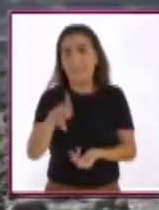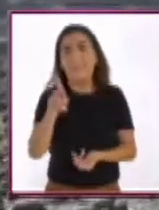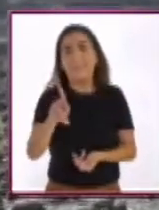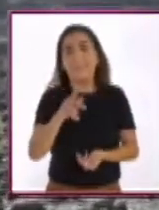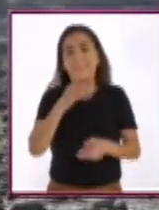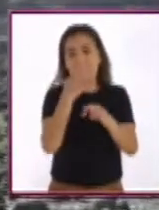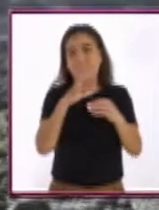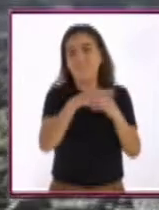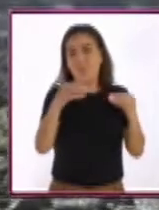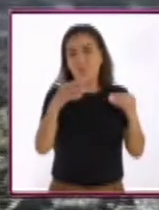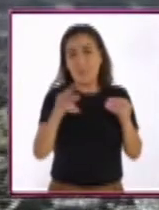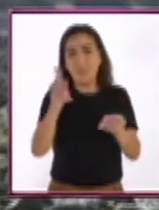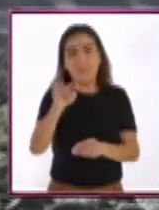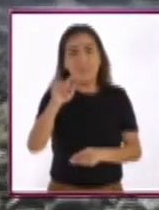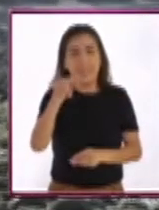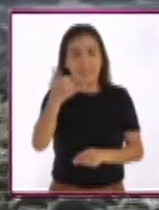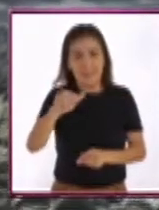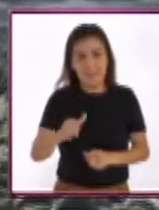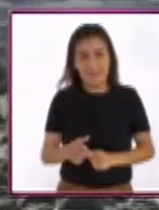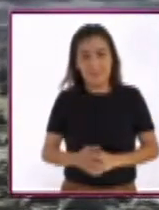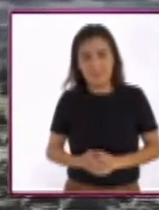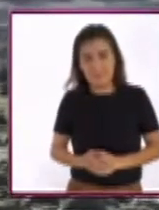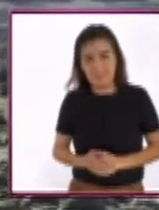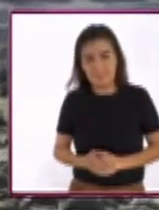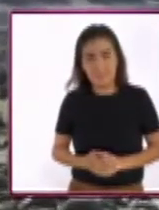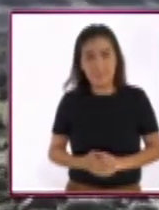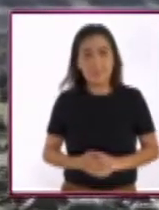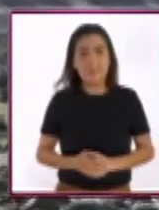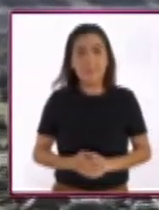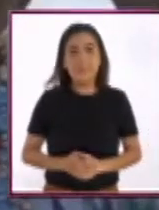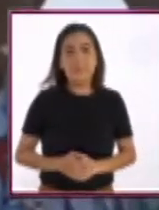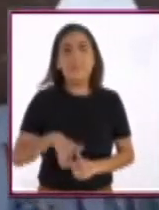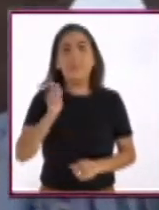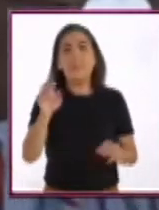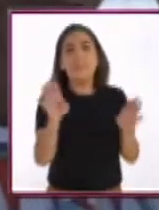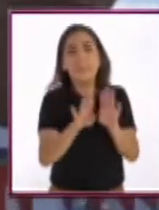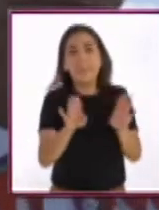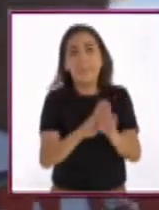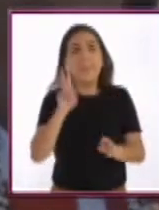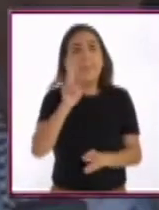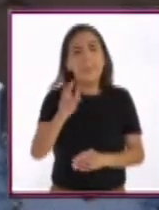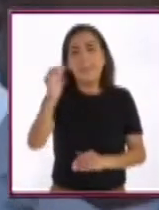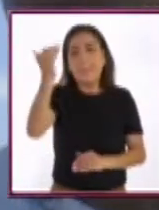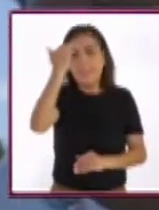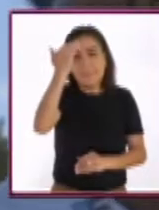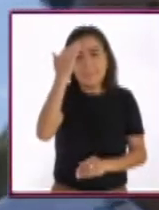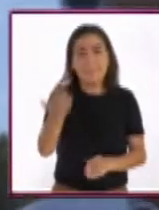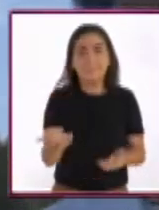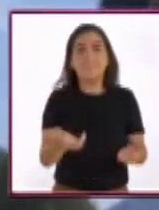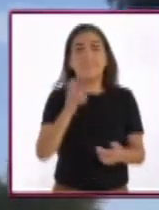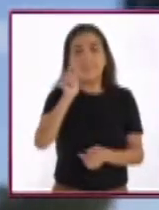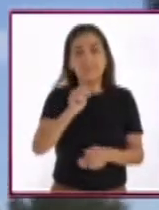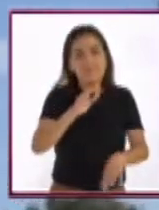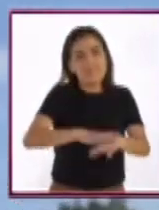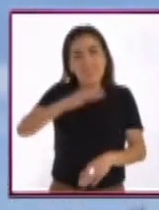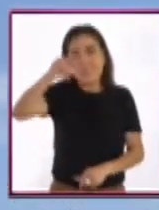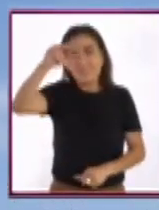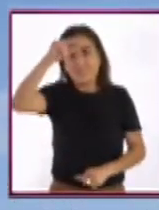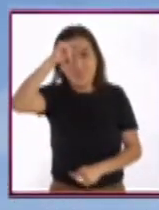pitallas de esos desaguaros, muy largos. Sí, como que Manuel es una fuente de conocimiento y de